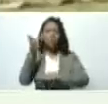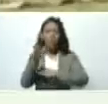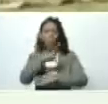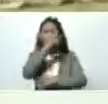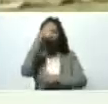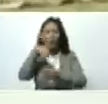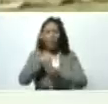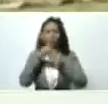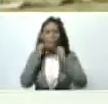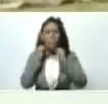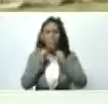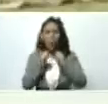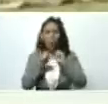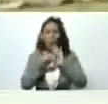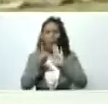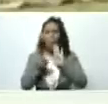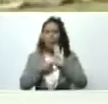total